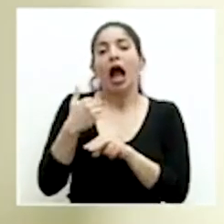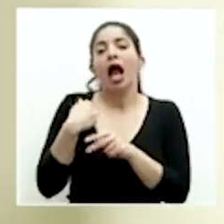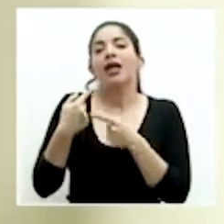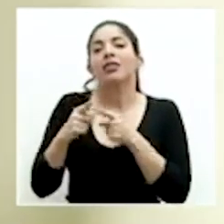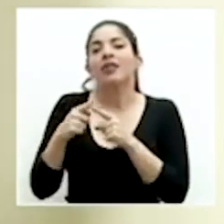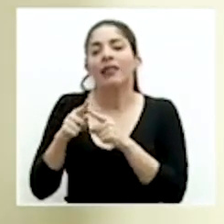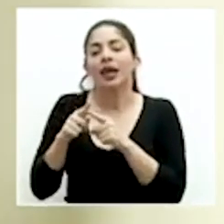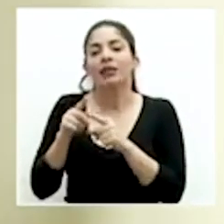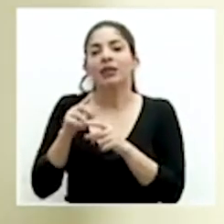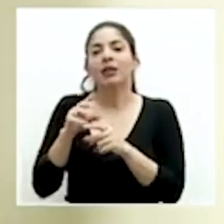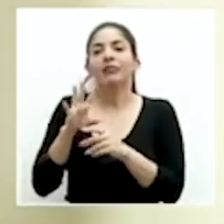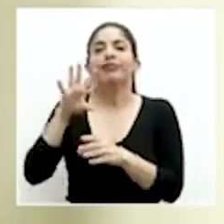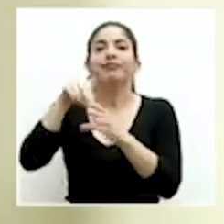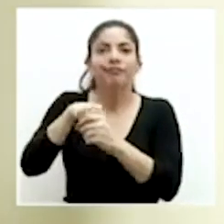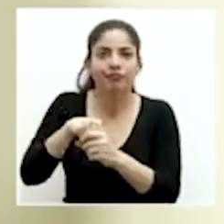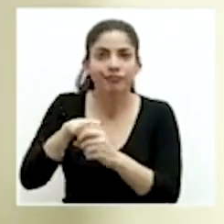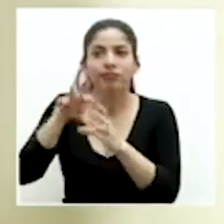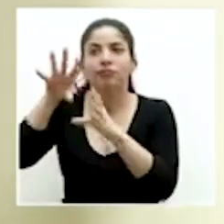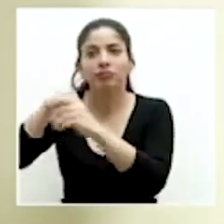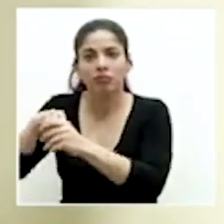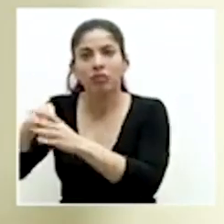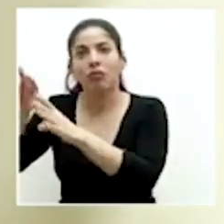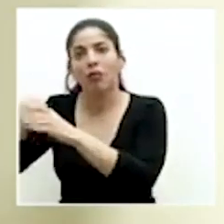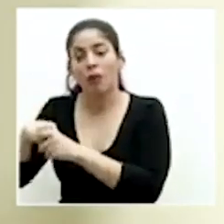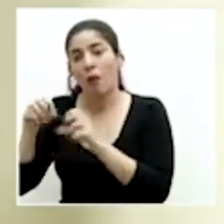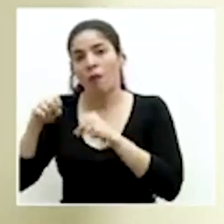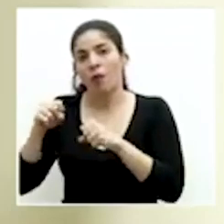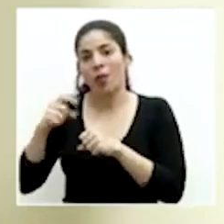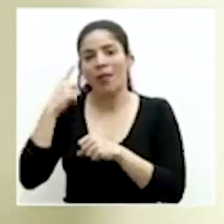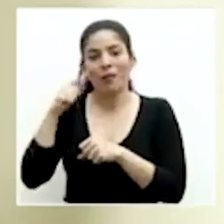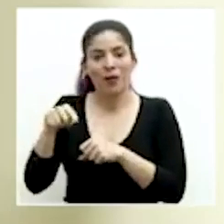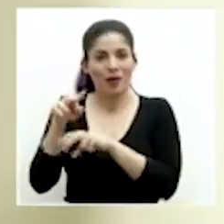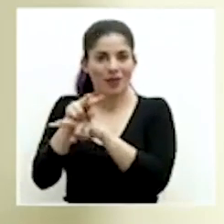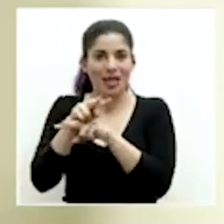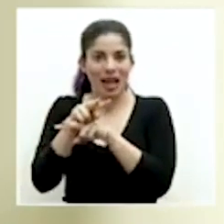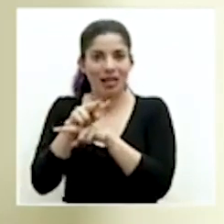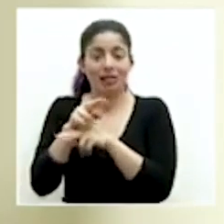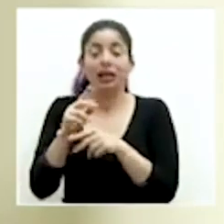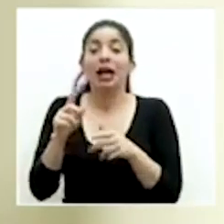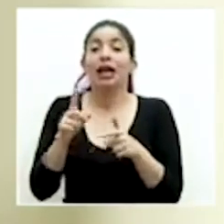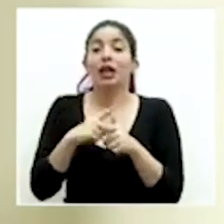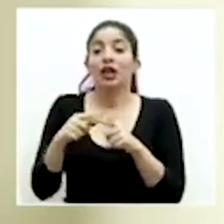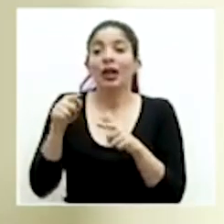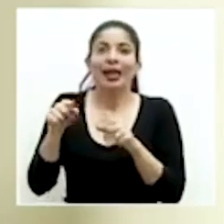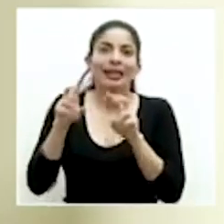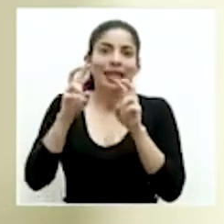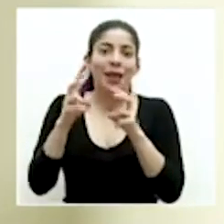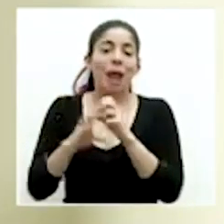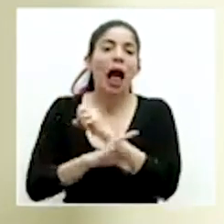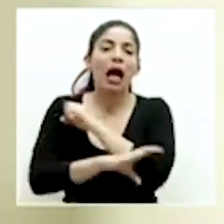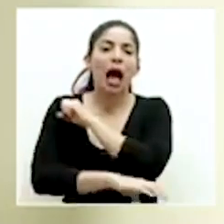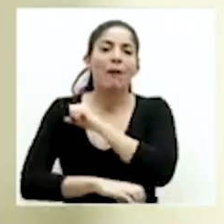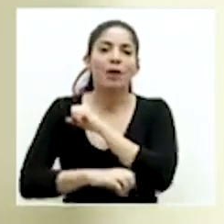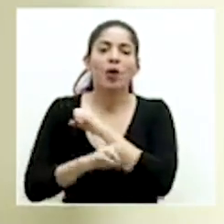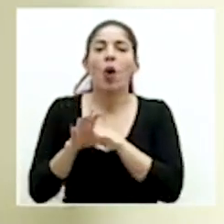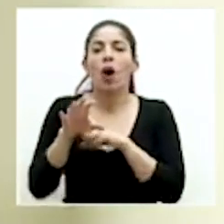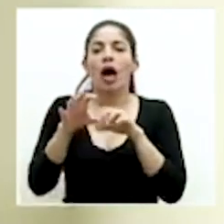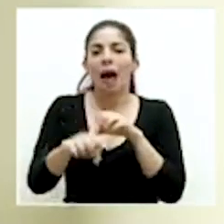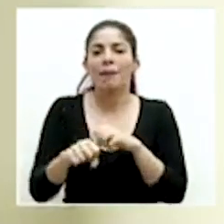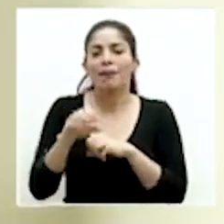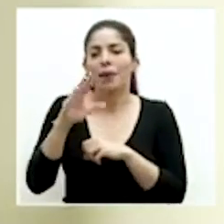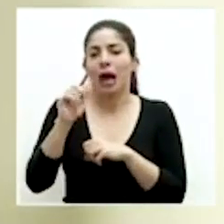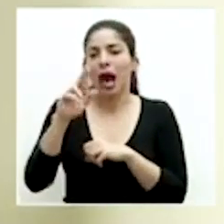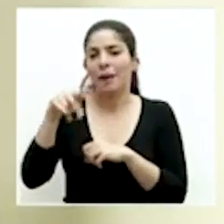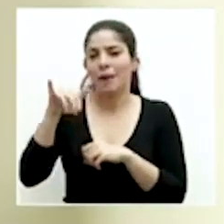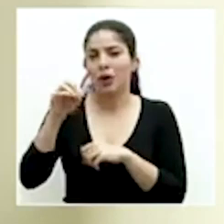intervenciones que justamente se pueden suscitar a raíz de esas vigilancias el asunto justamente en Acarpio es que hemos tenido algunos casos